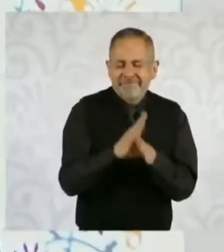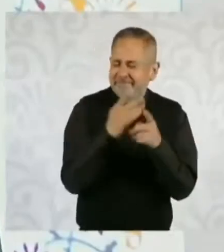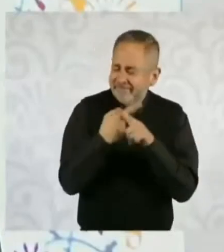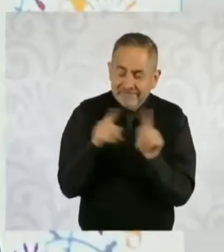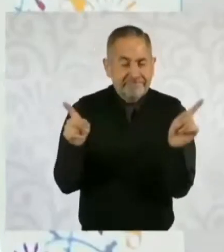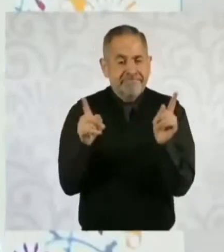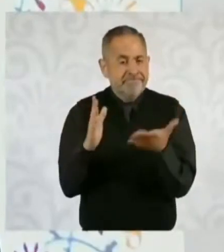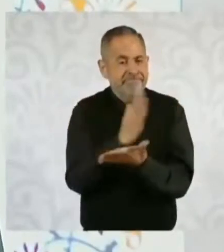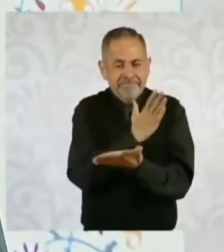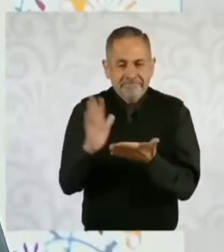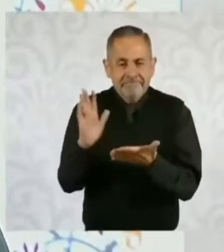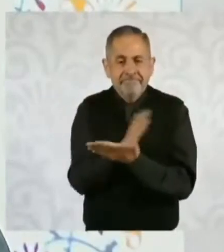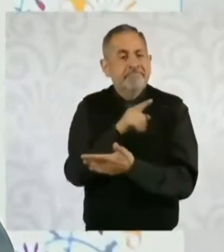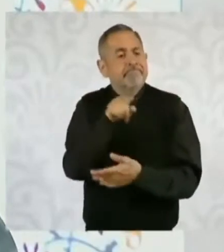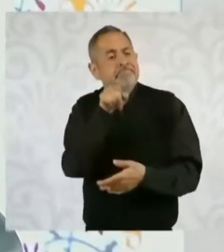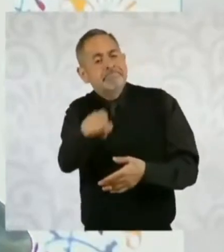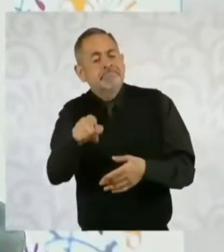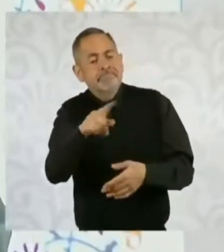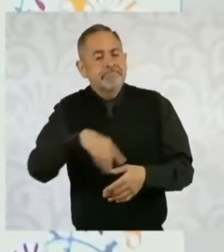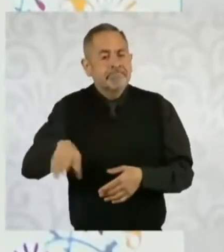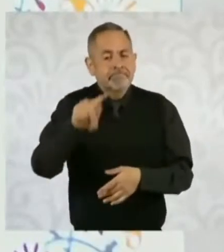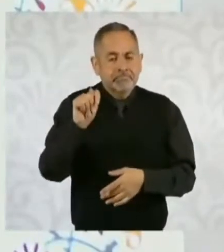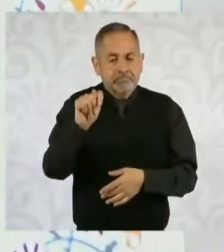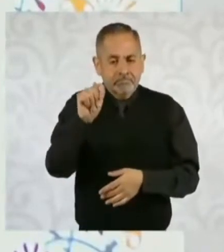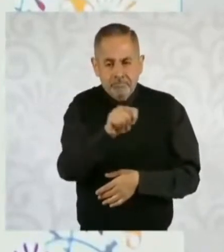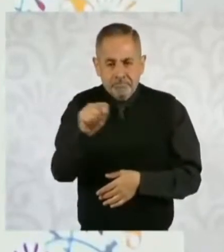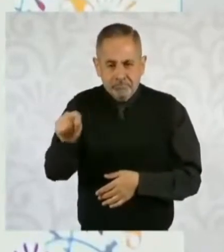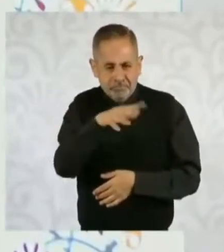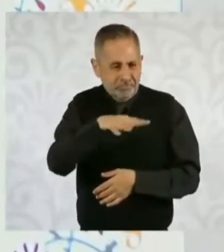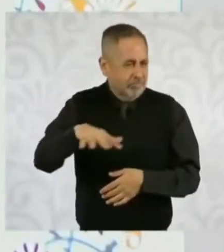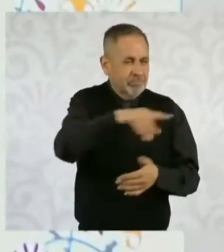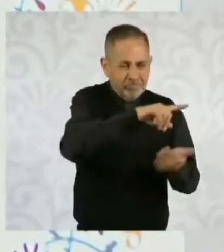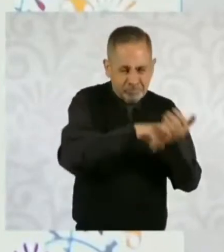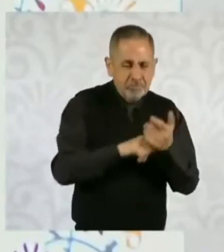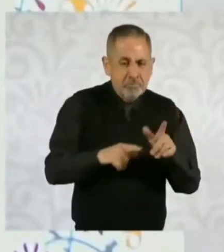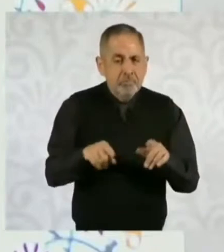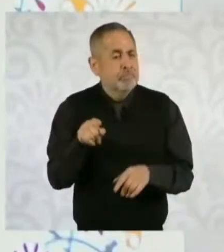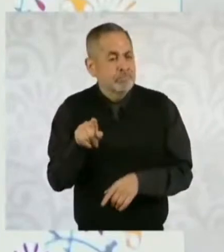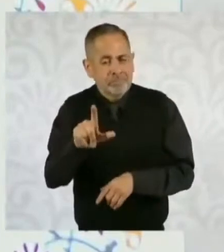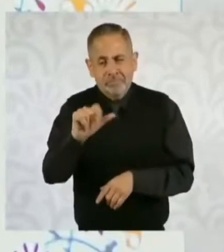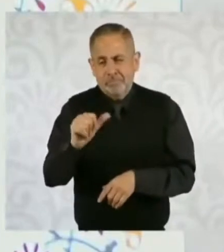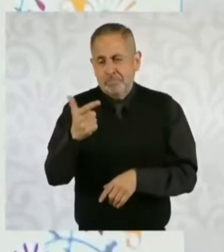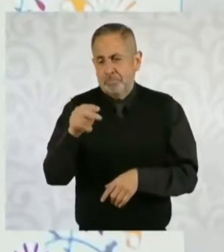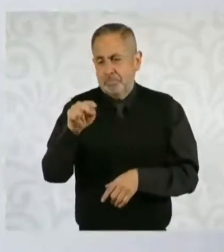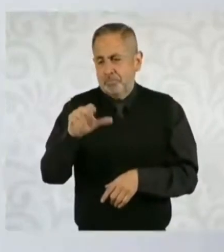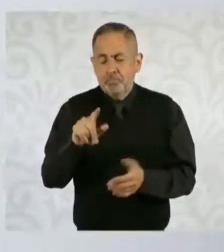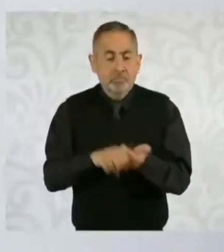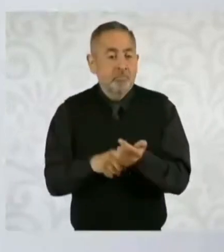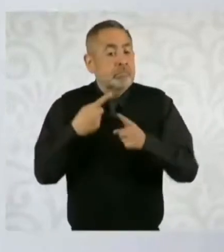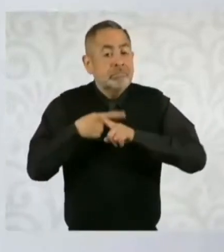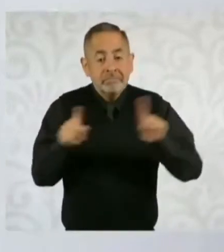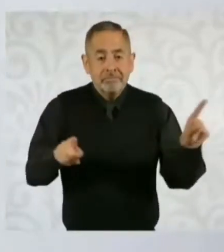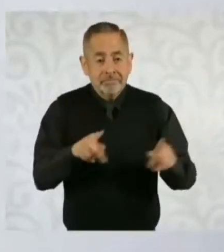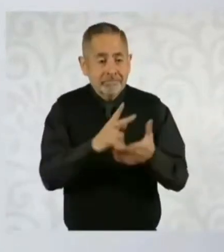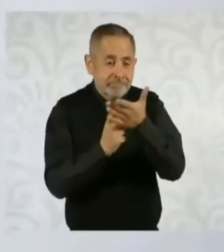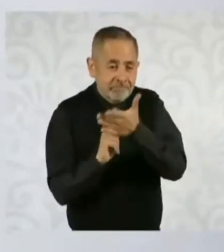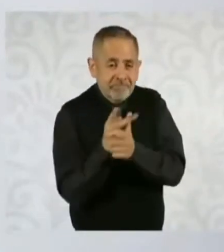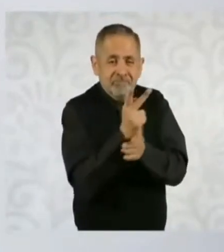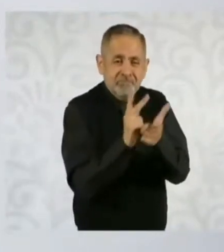La Laguna, por ejemplo, tiene cultivo principalmente de forraje,